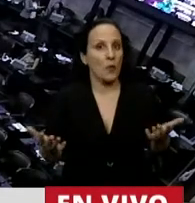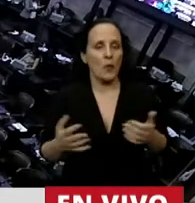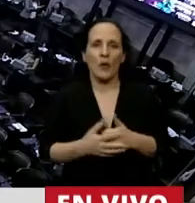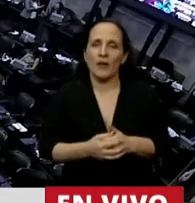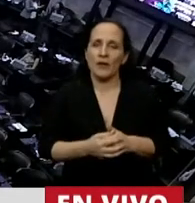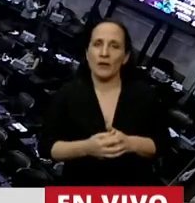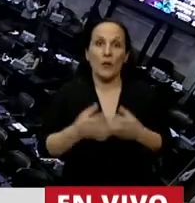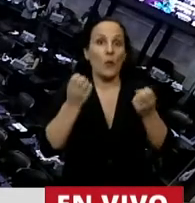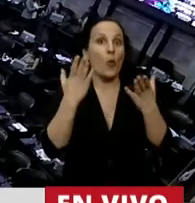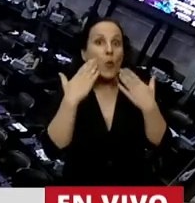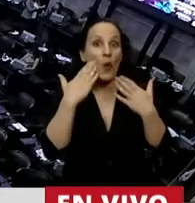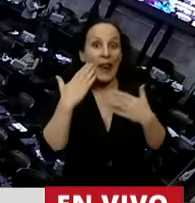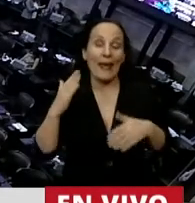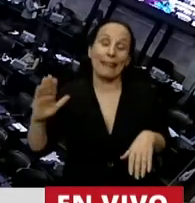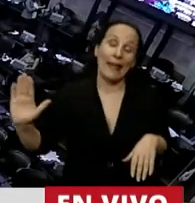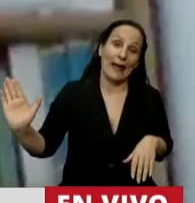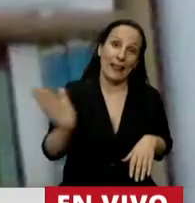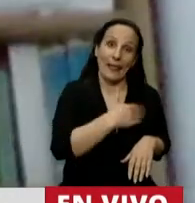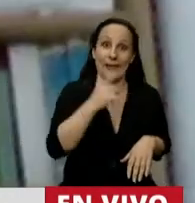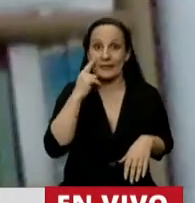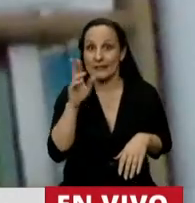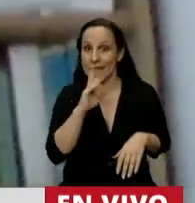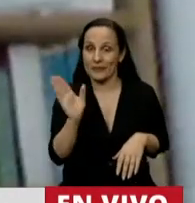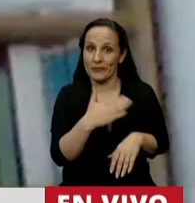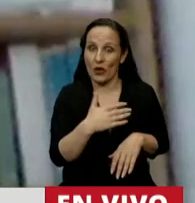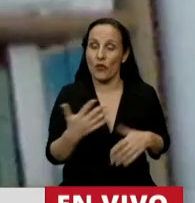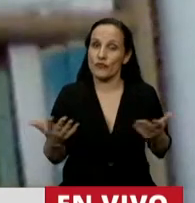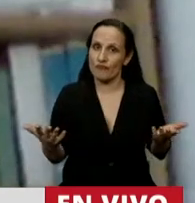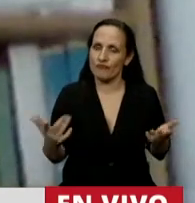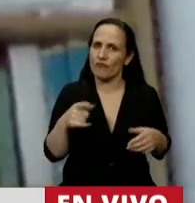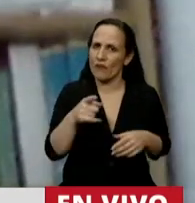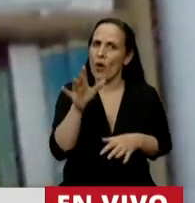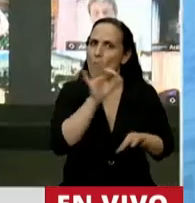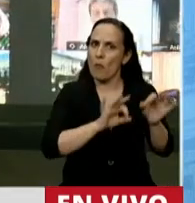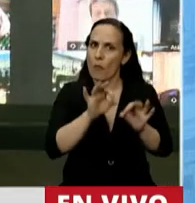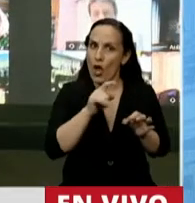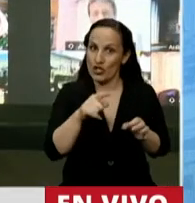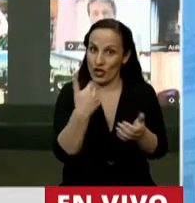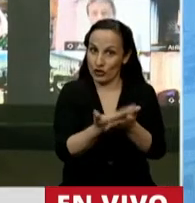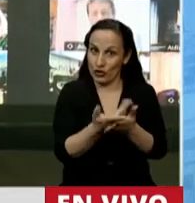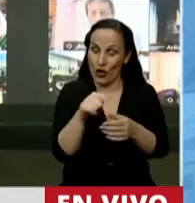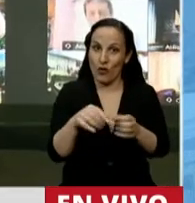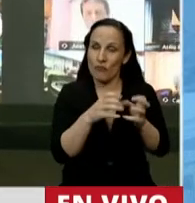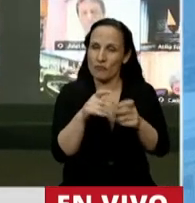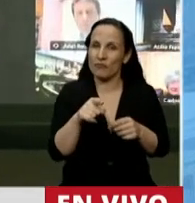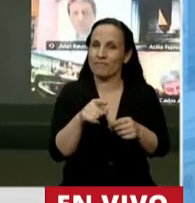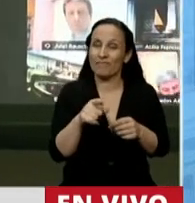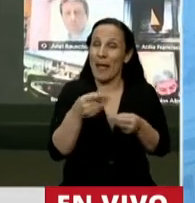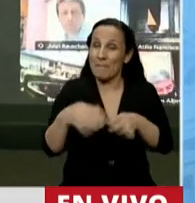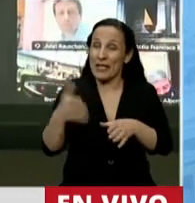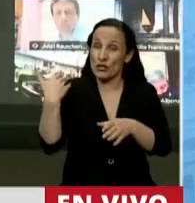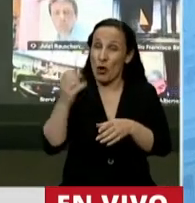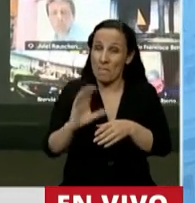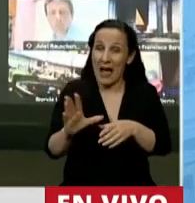Bueno, buenas tardes a todos y a todas. La verdad que el proyecto que consideramos hoy creo que nació mal y